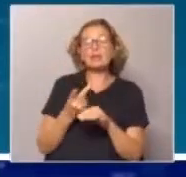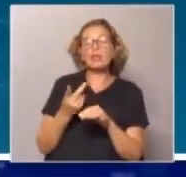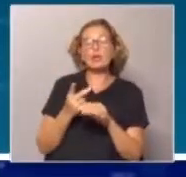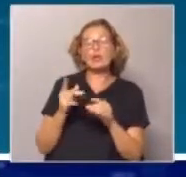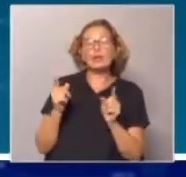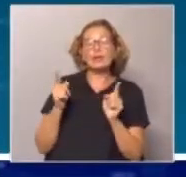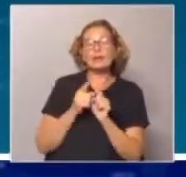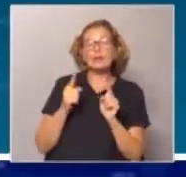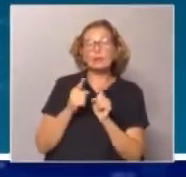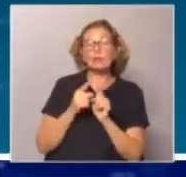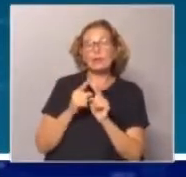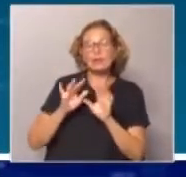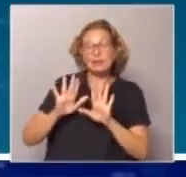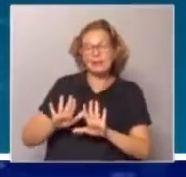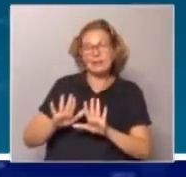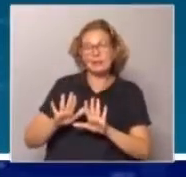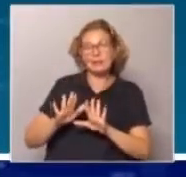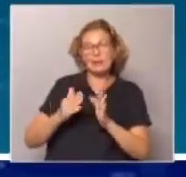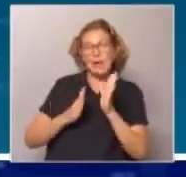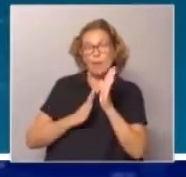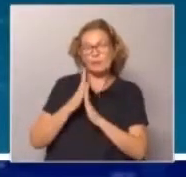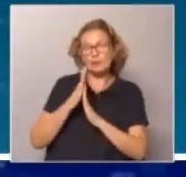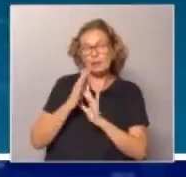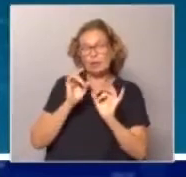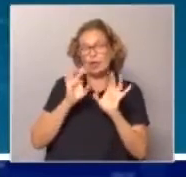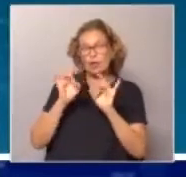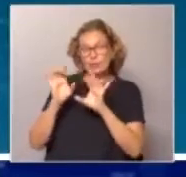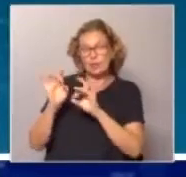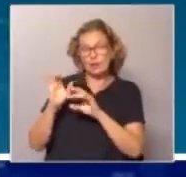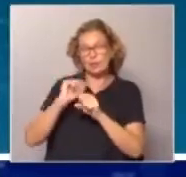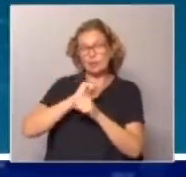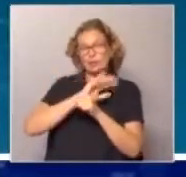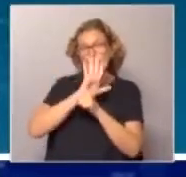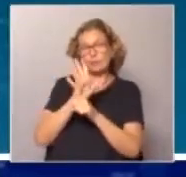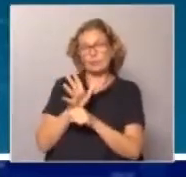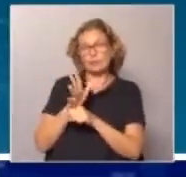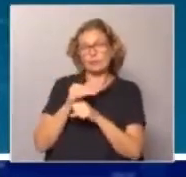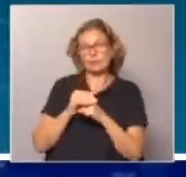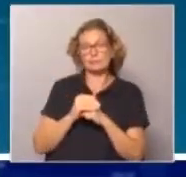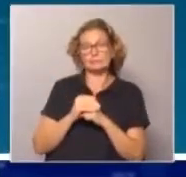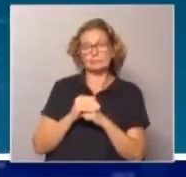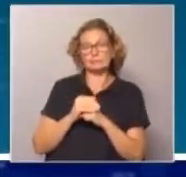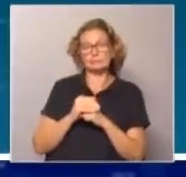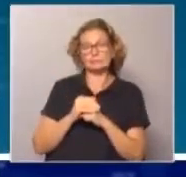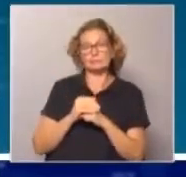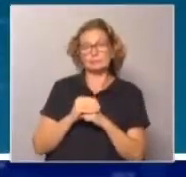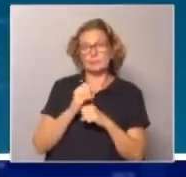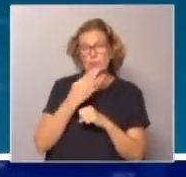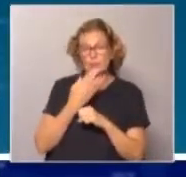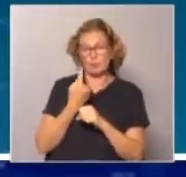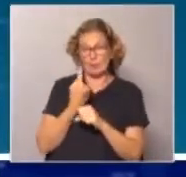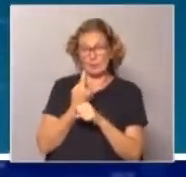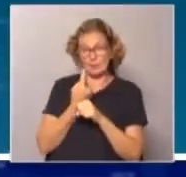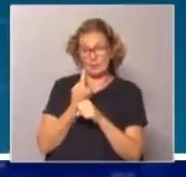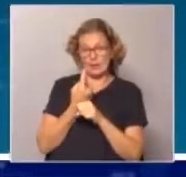reducción de la movilidad y el aumento de los contagios de COVID-19? Bueno, en la